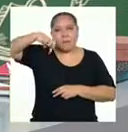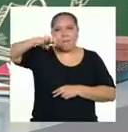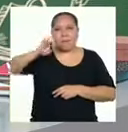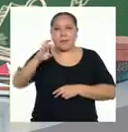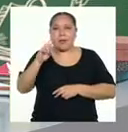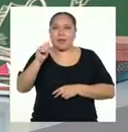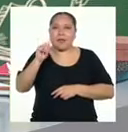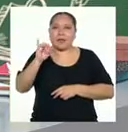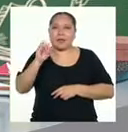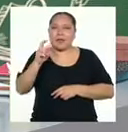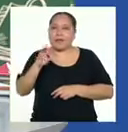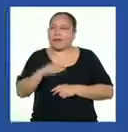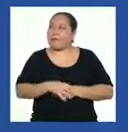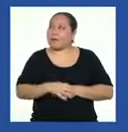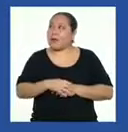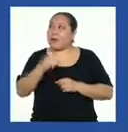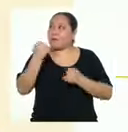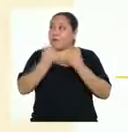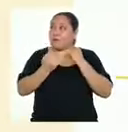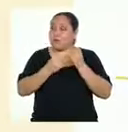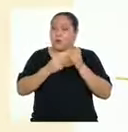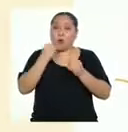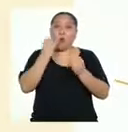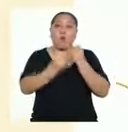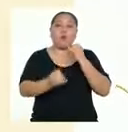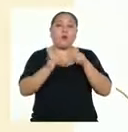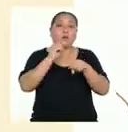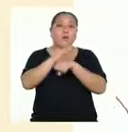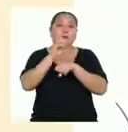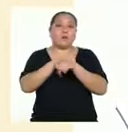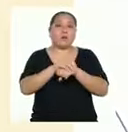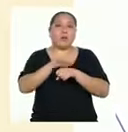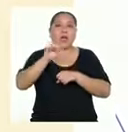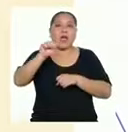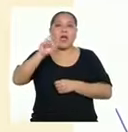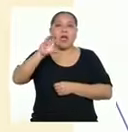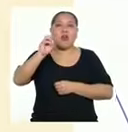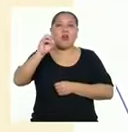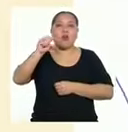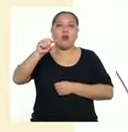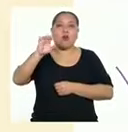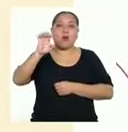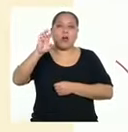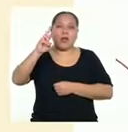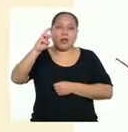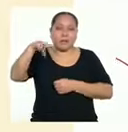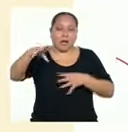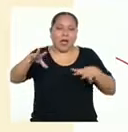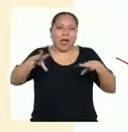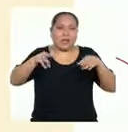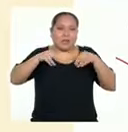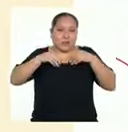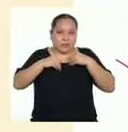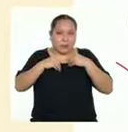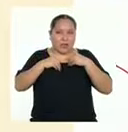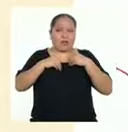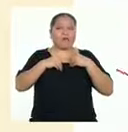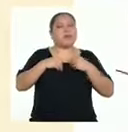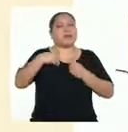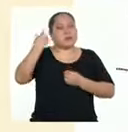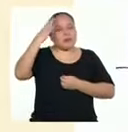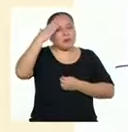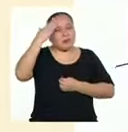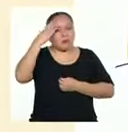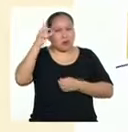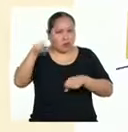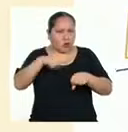Finalicemos con la última recomendación. Acogerme. Debemos saber que es natural experimentar todo tipo